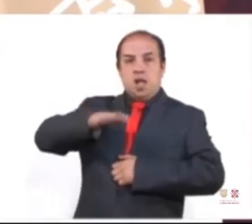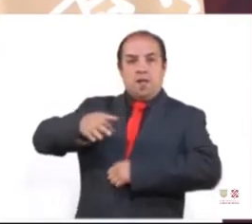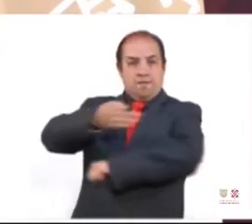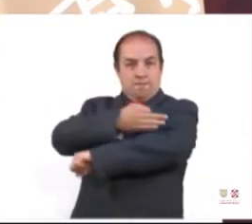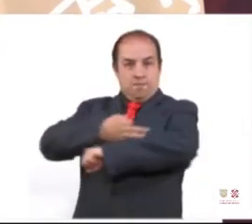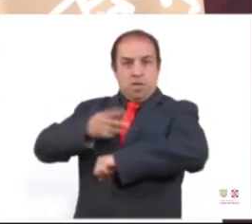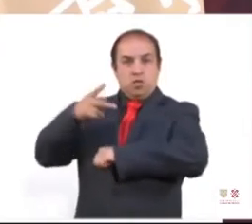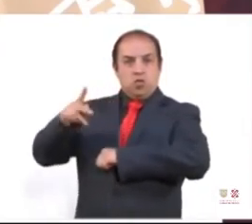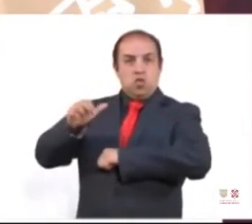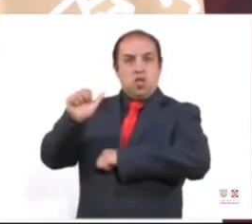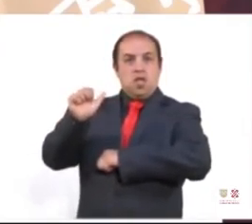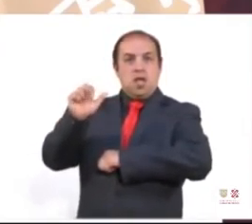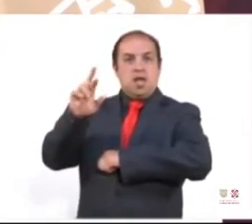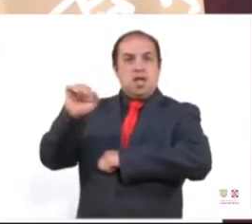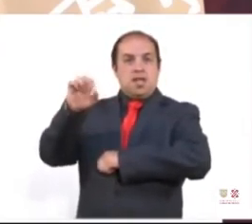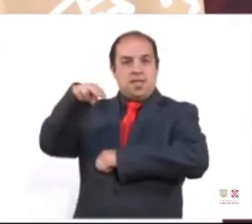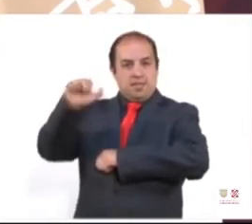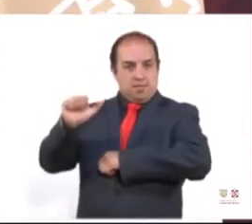Ariadna que no va haber impunidad.